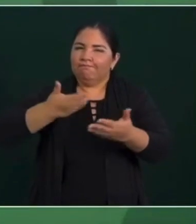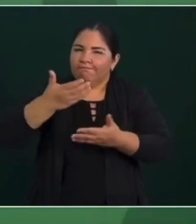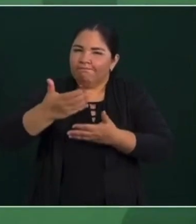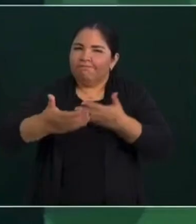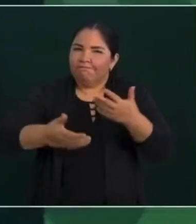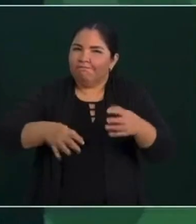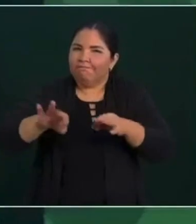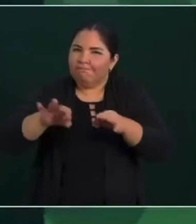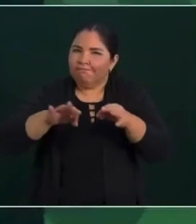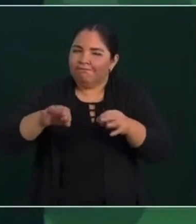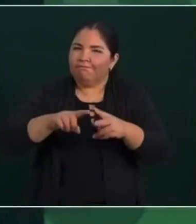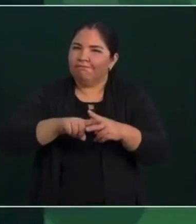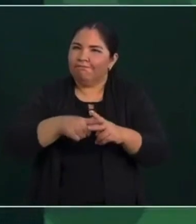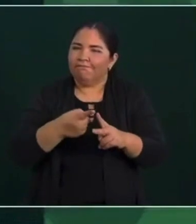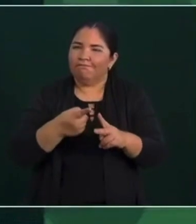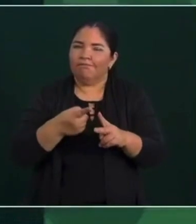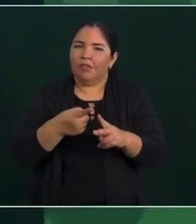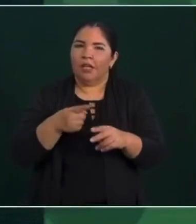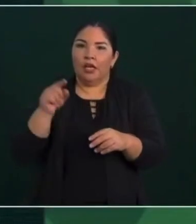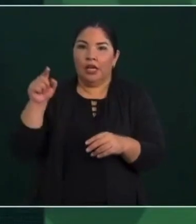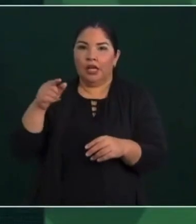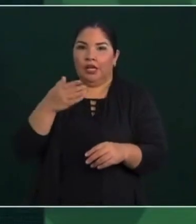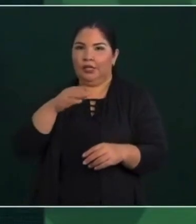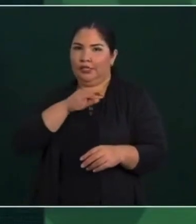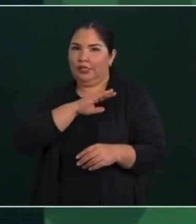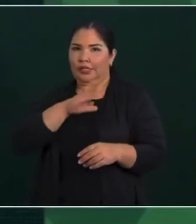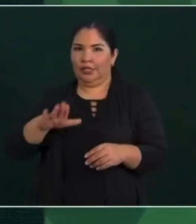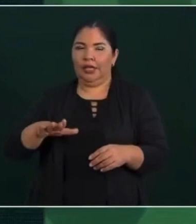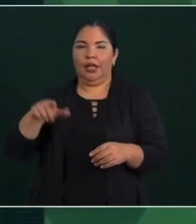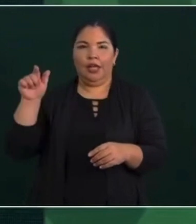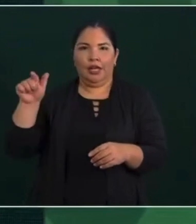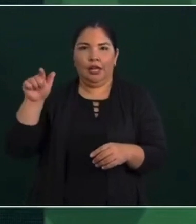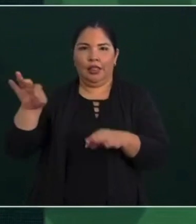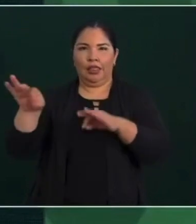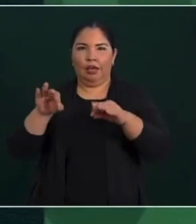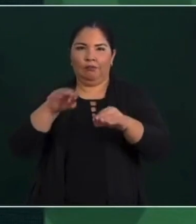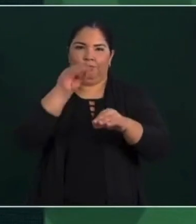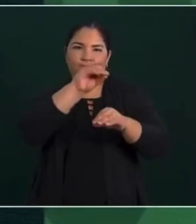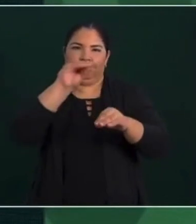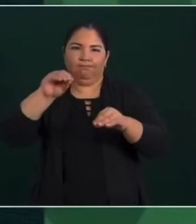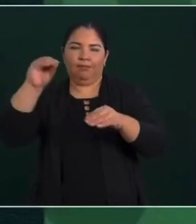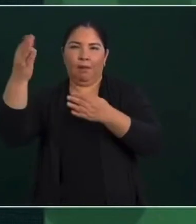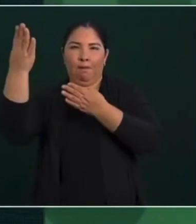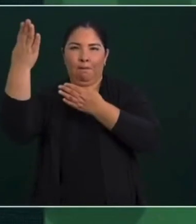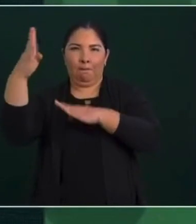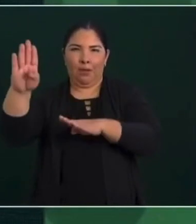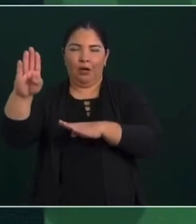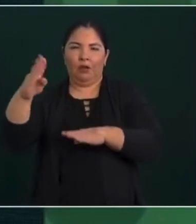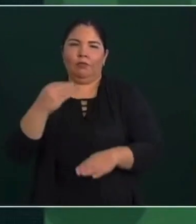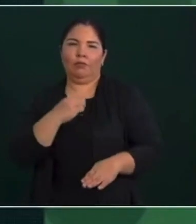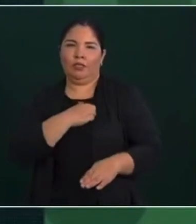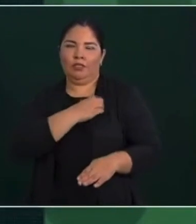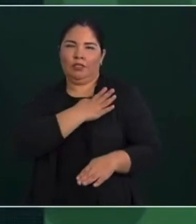aquí el general habló de más de 40 sucursales del Banco del Bienestar para Sinaloa.